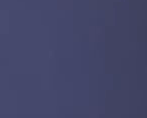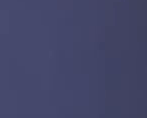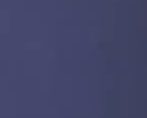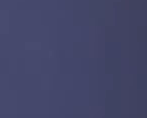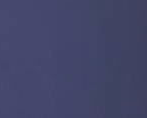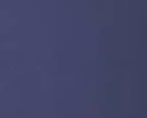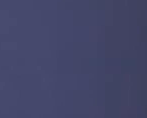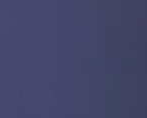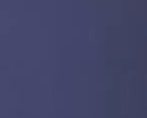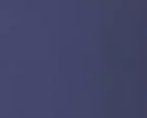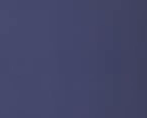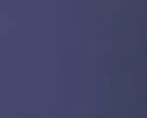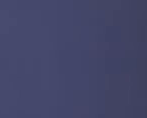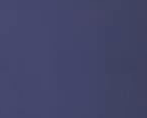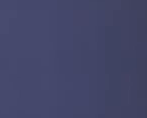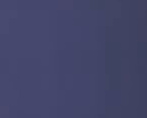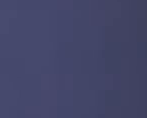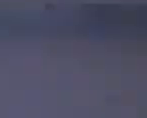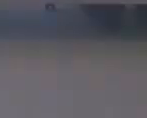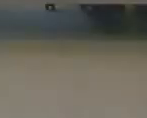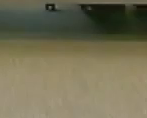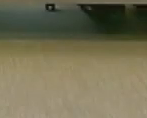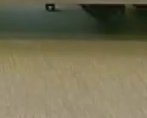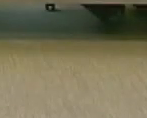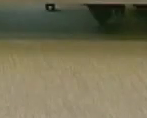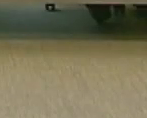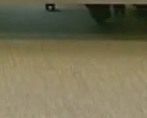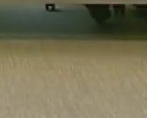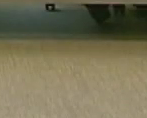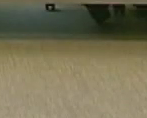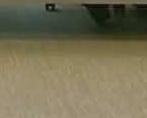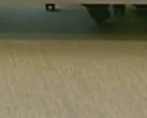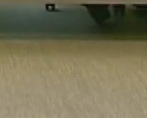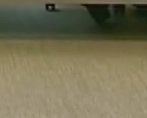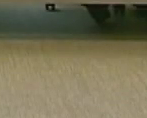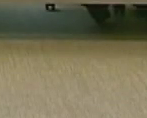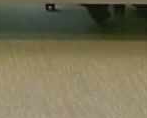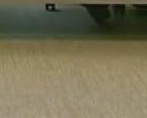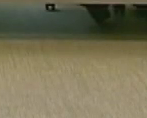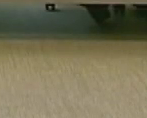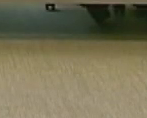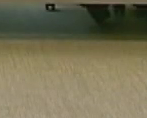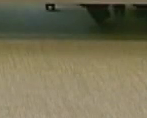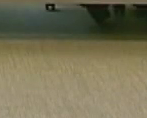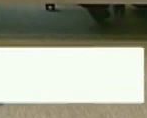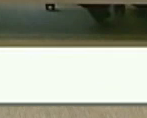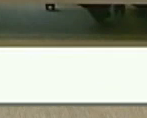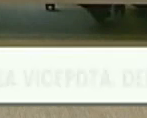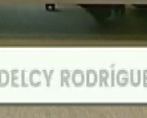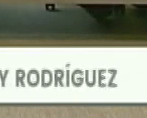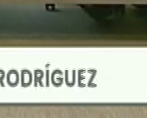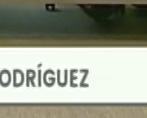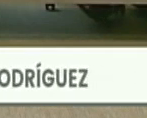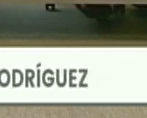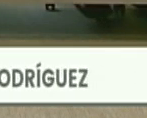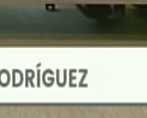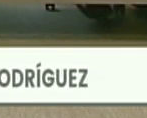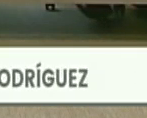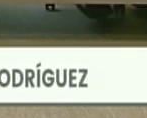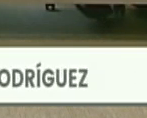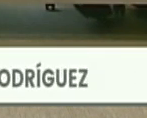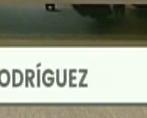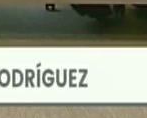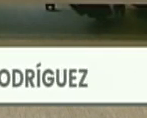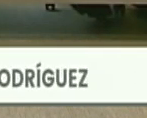doctora Delcy Rodríguez Gómez. Adelante. Bueno, muy buenas noches. Estamos acá en medio de una